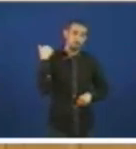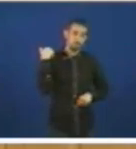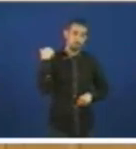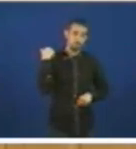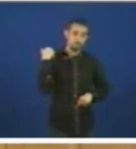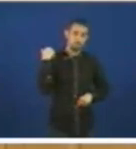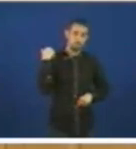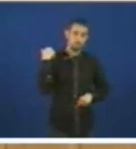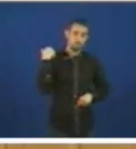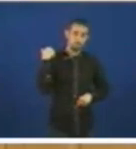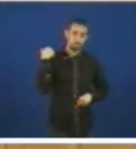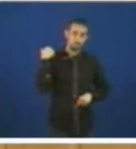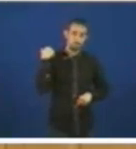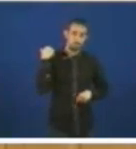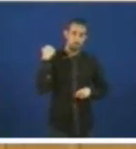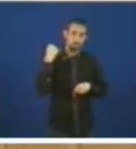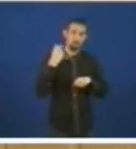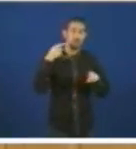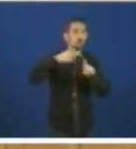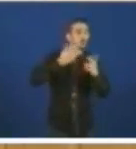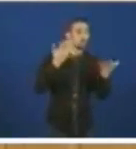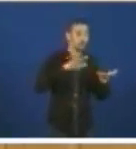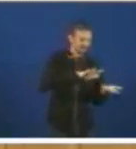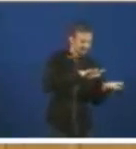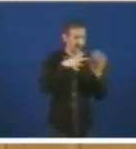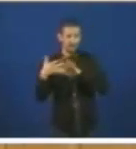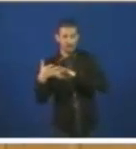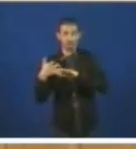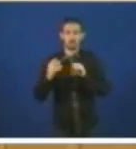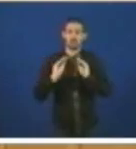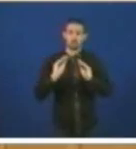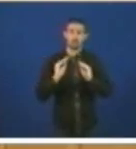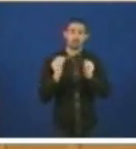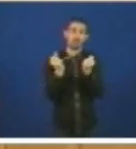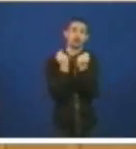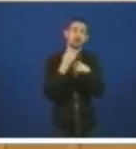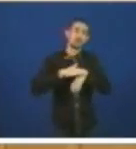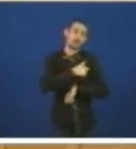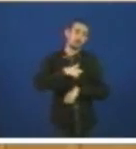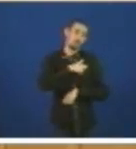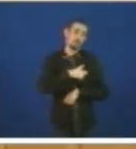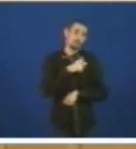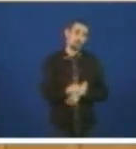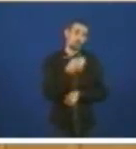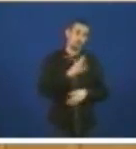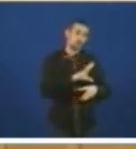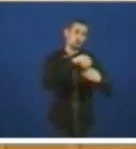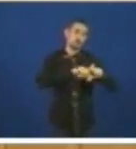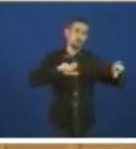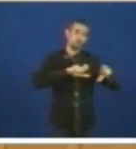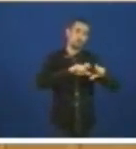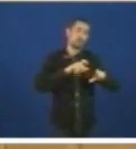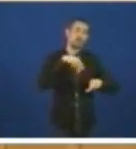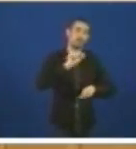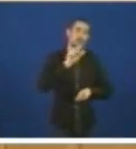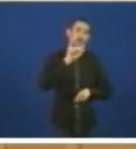que for unha reconversión, a segunda reconversión importante de Navantia. Anteriormente Astano,